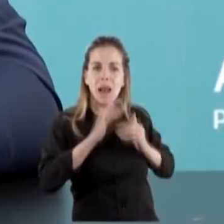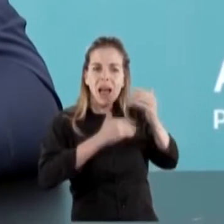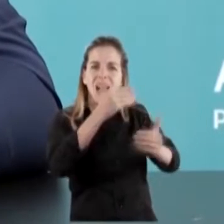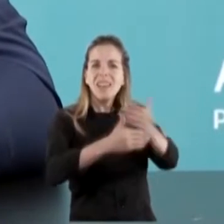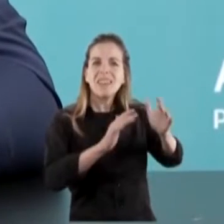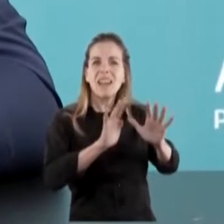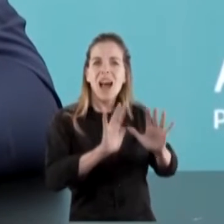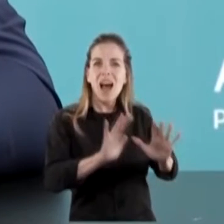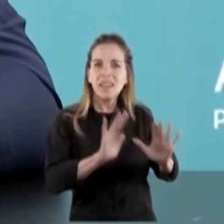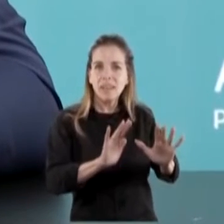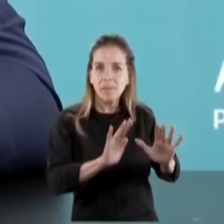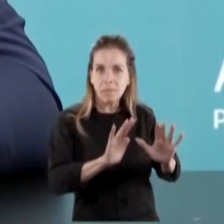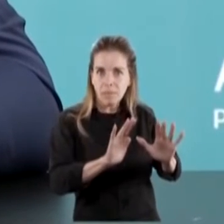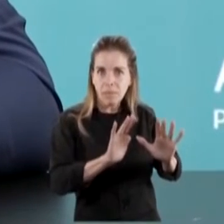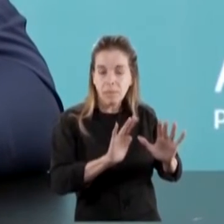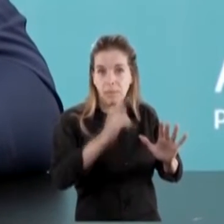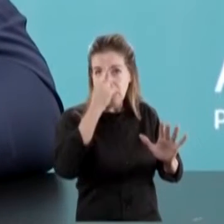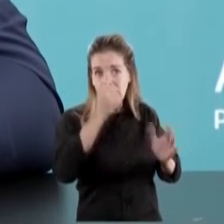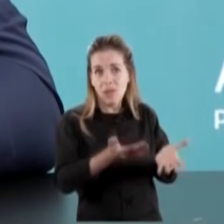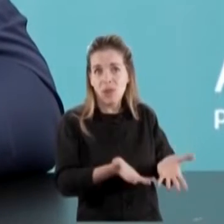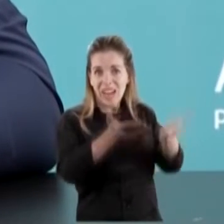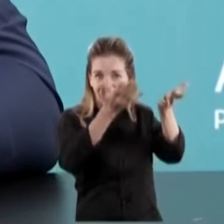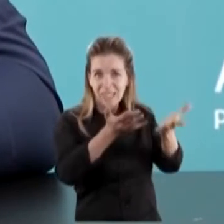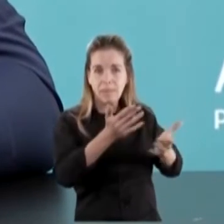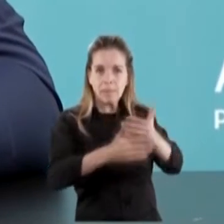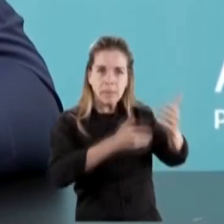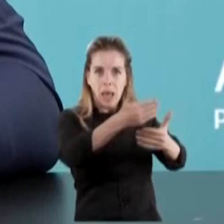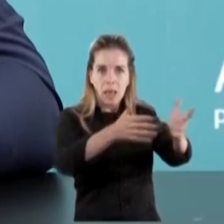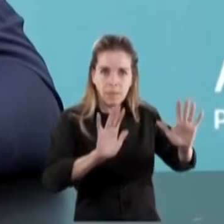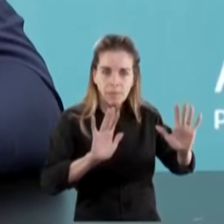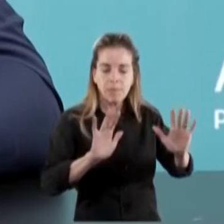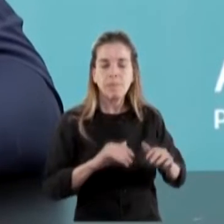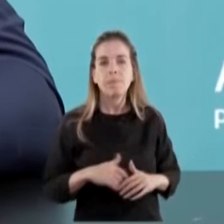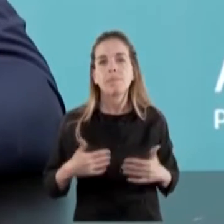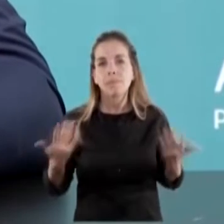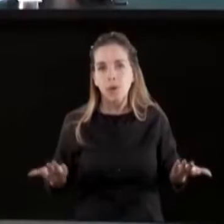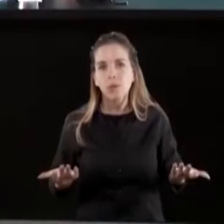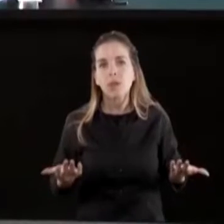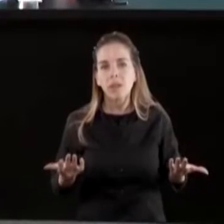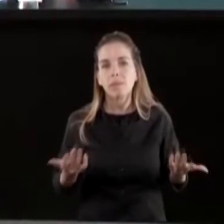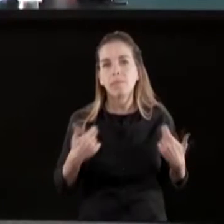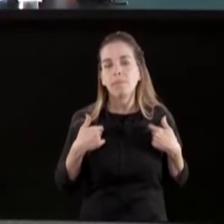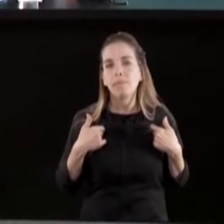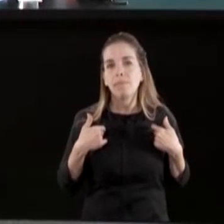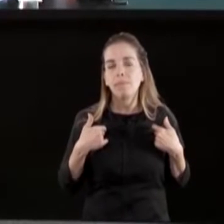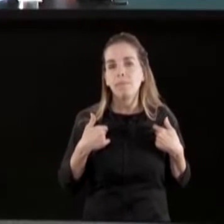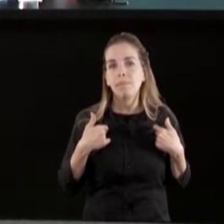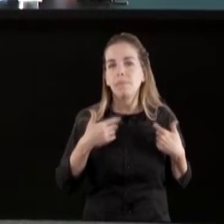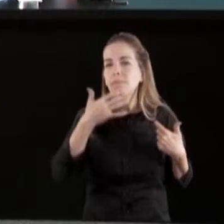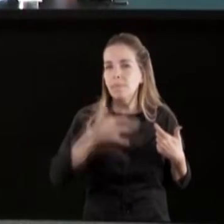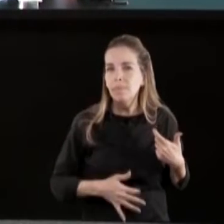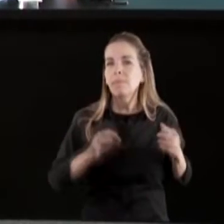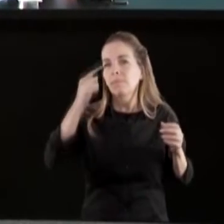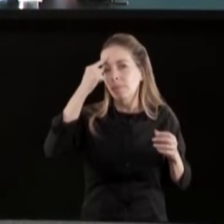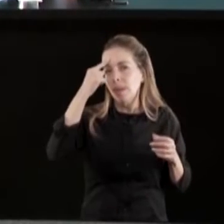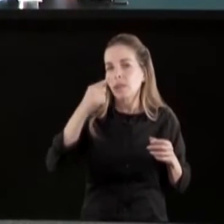de crecimiento. Entonces, la palabra a mi entender sería, vamos